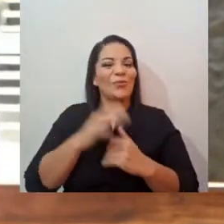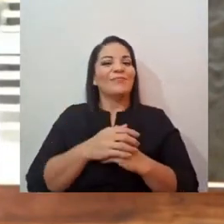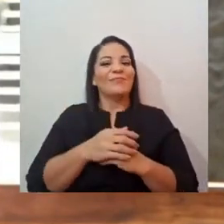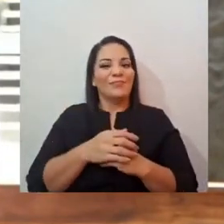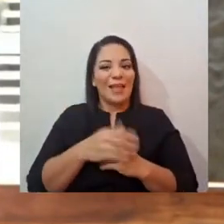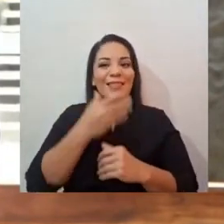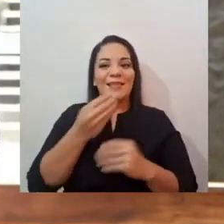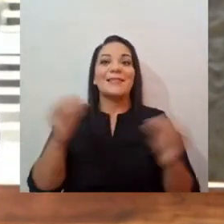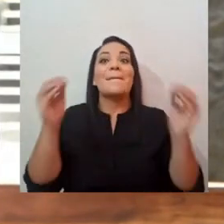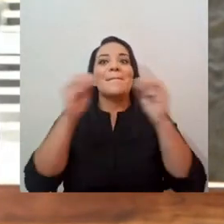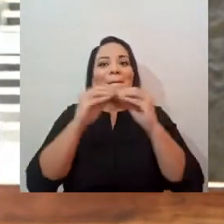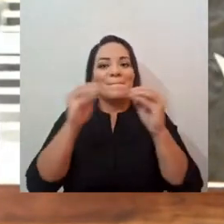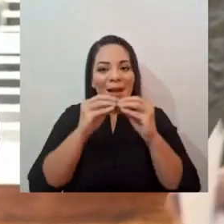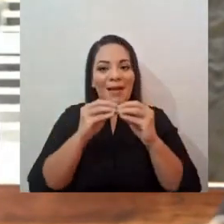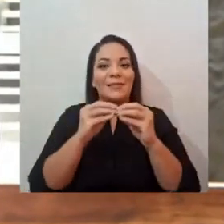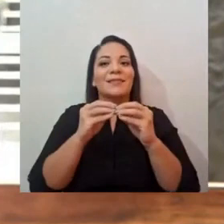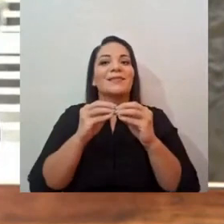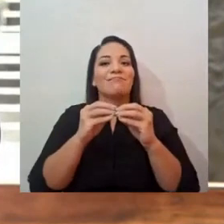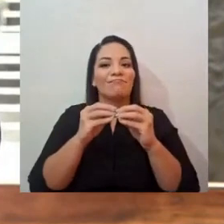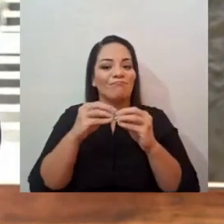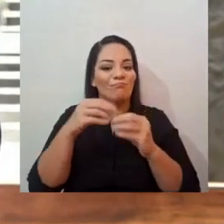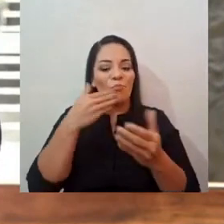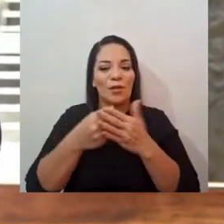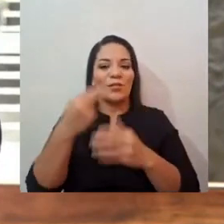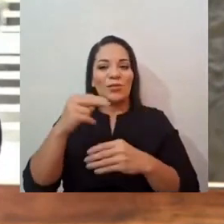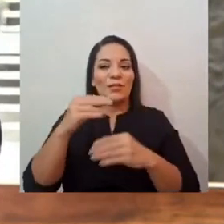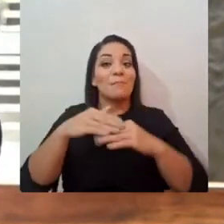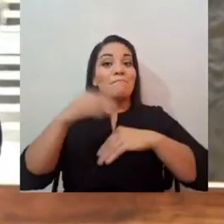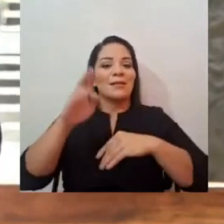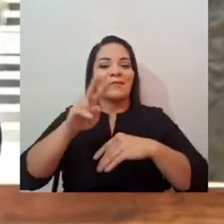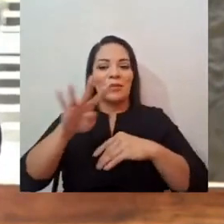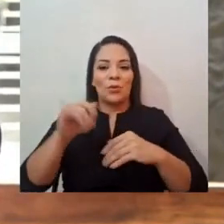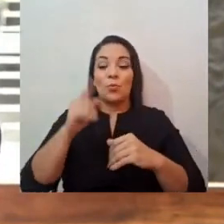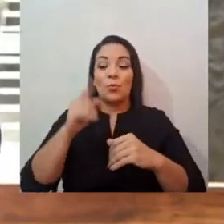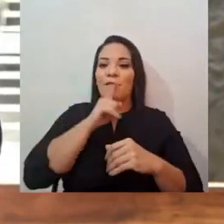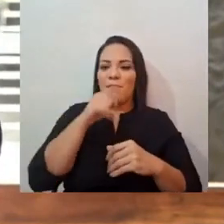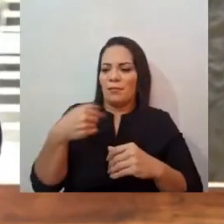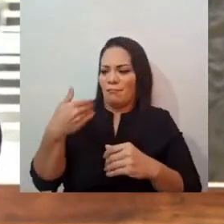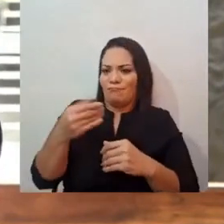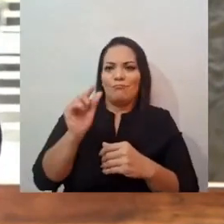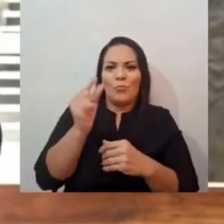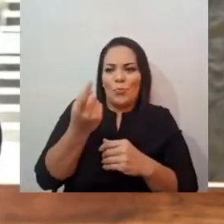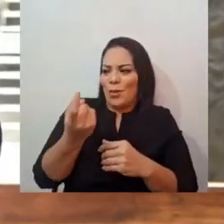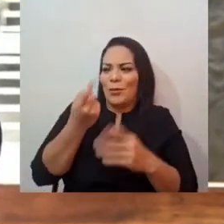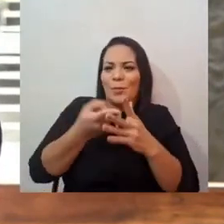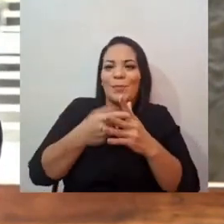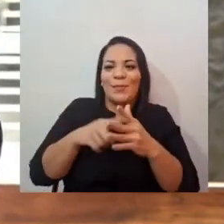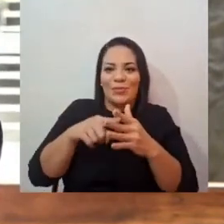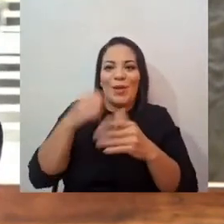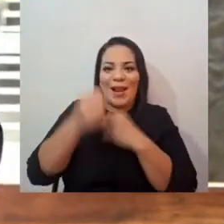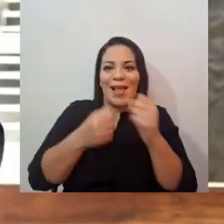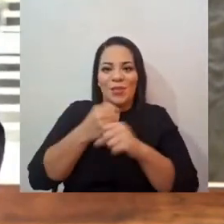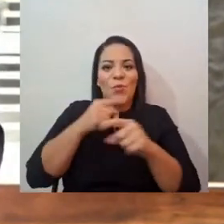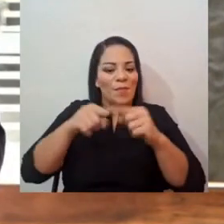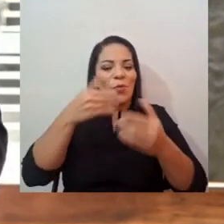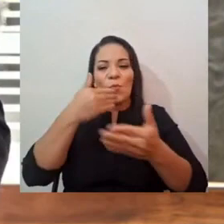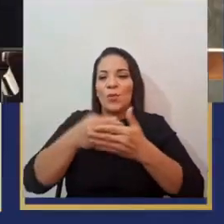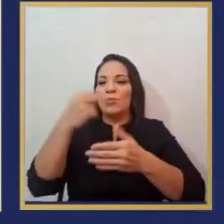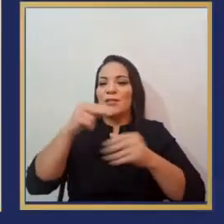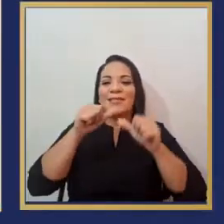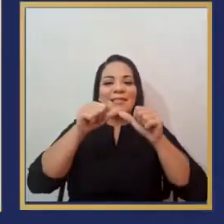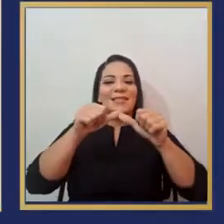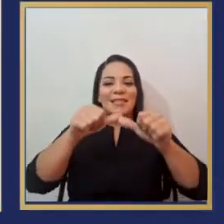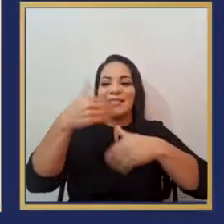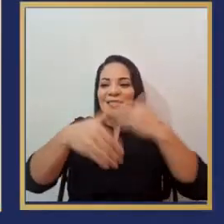que 24, porque llevamos muy pocos días y realmente las buenas noticias siguen llegando y seguirán